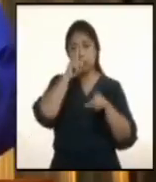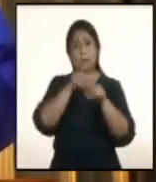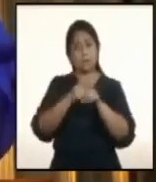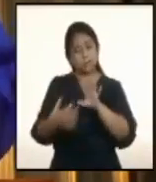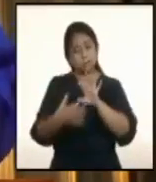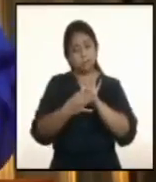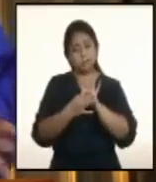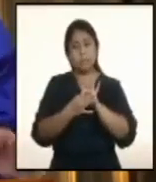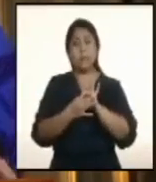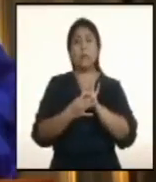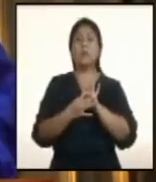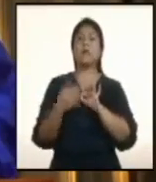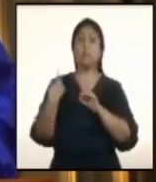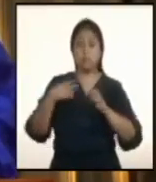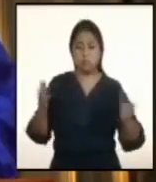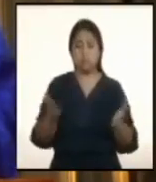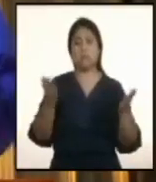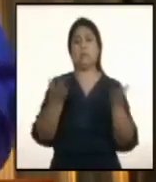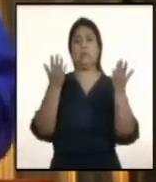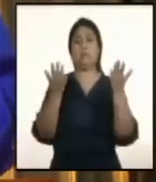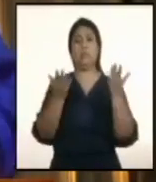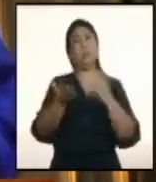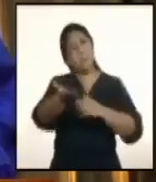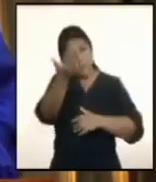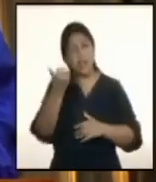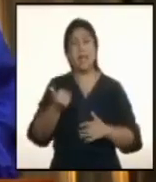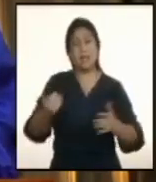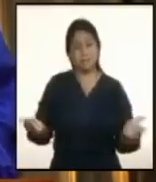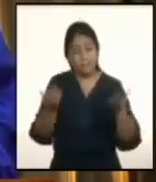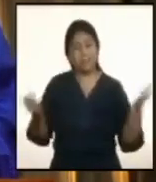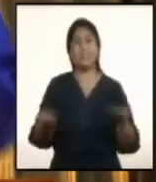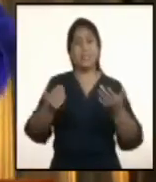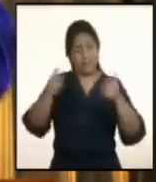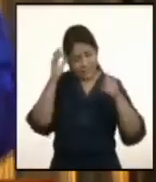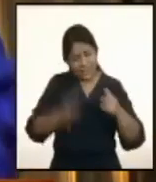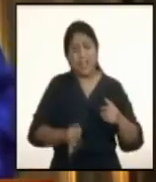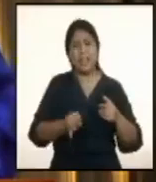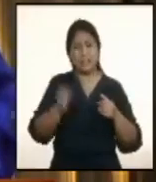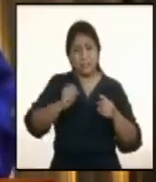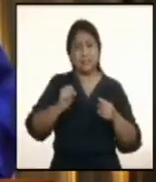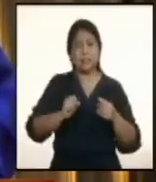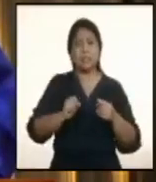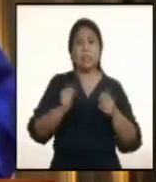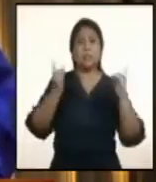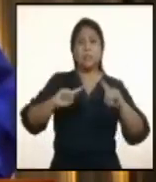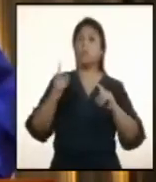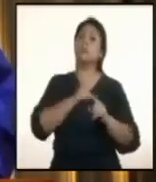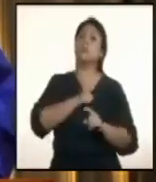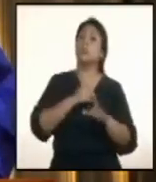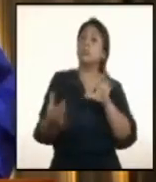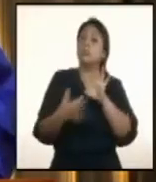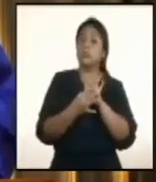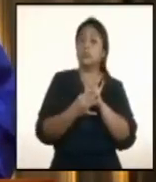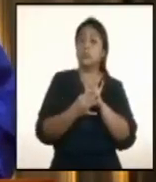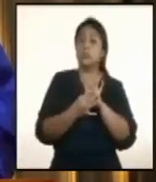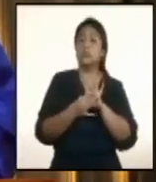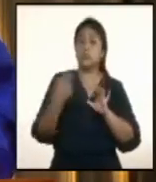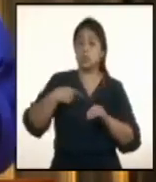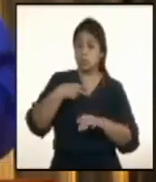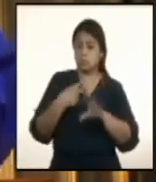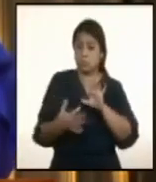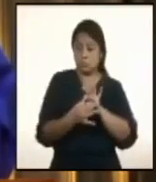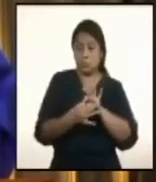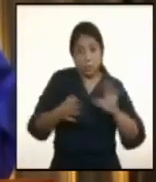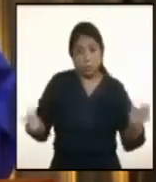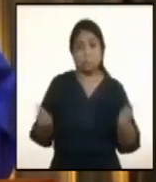podamos juntos salir adelante. Vamos a salir adelante, pero sólo unidos. Si nos unimos, salimos. Si